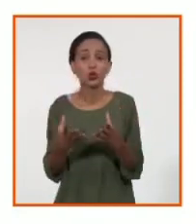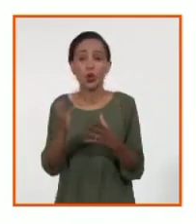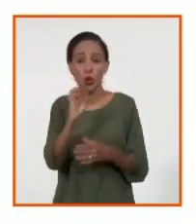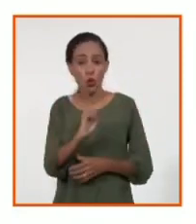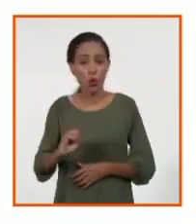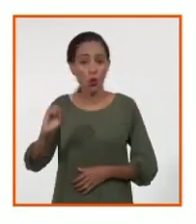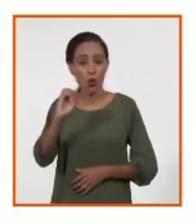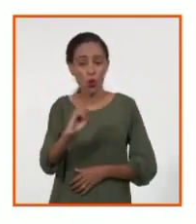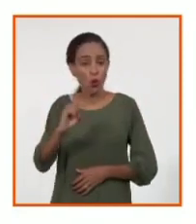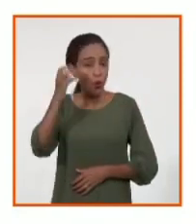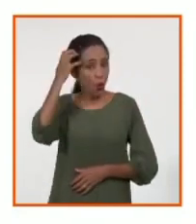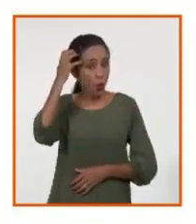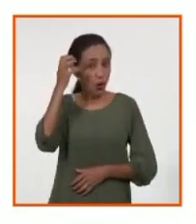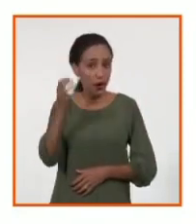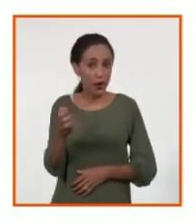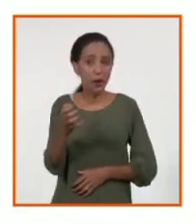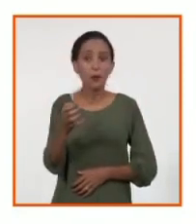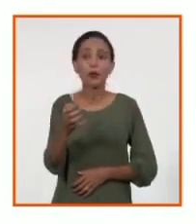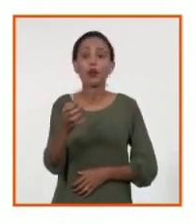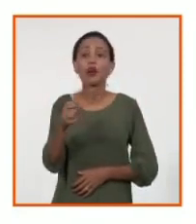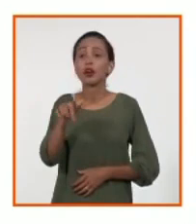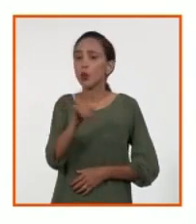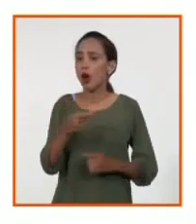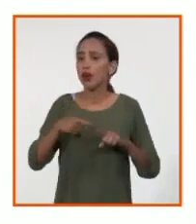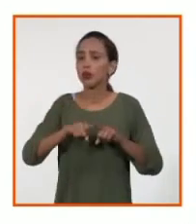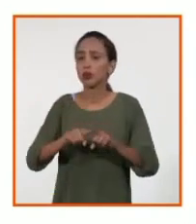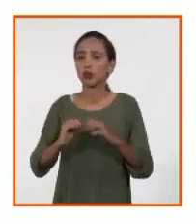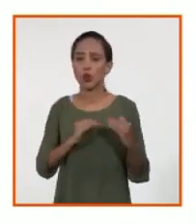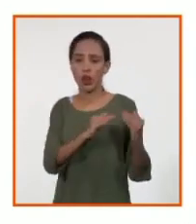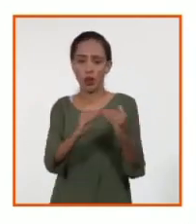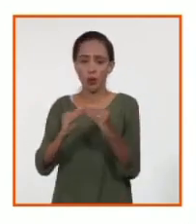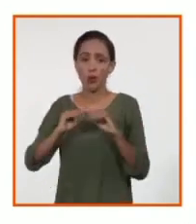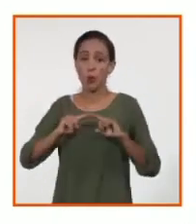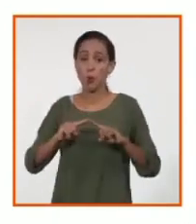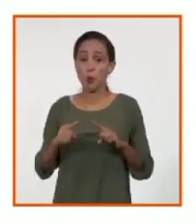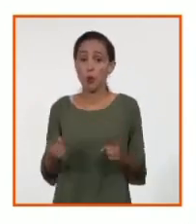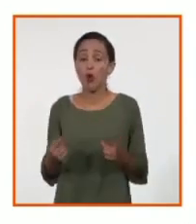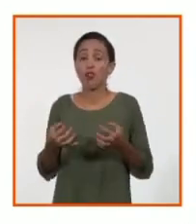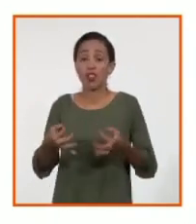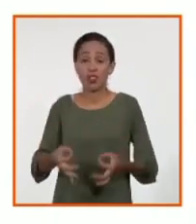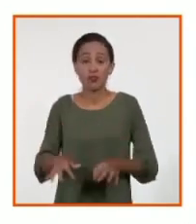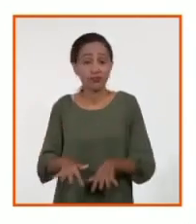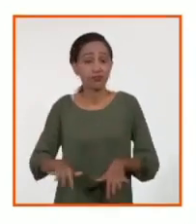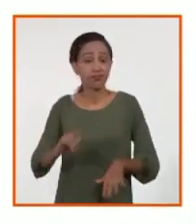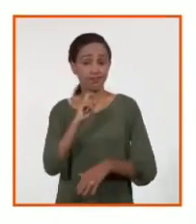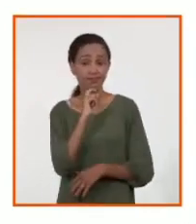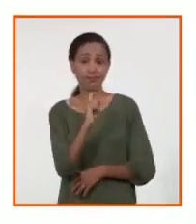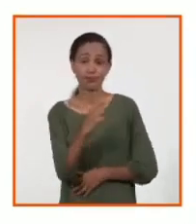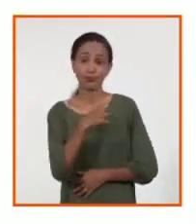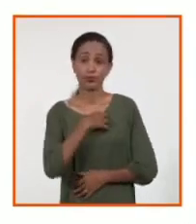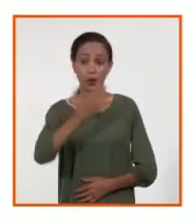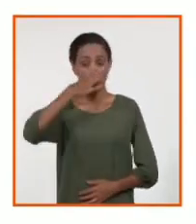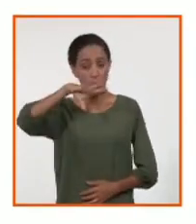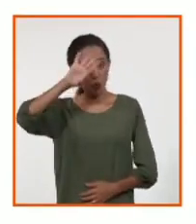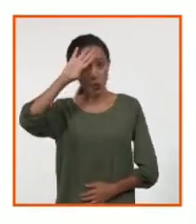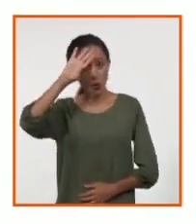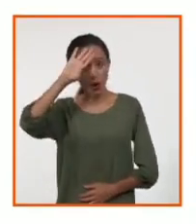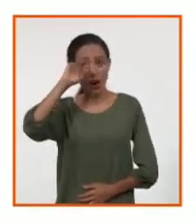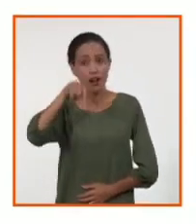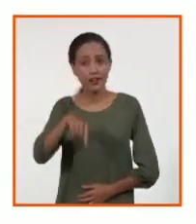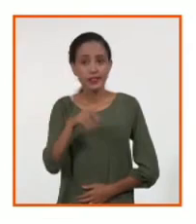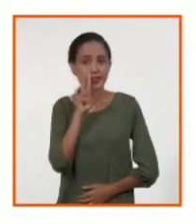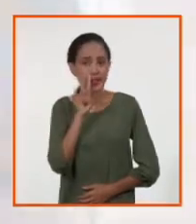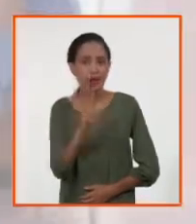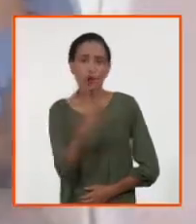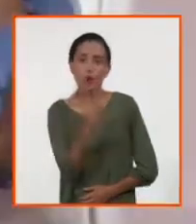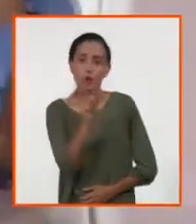Administración Central del Estado de conjunto con la comunidad, porque aún con las condiciones difíciles que tenemos en el país donde se detecta un